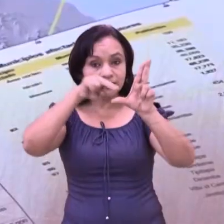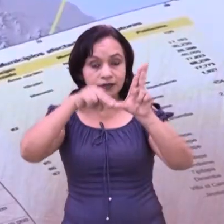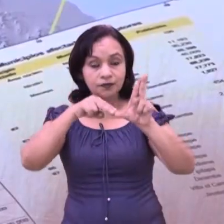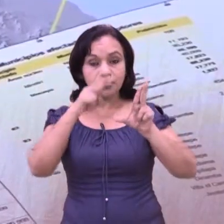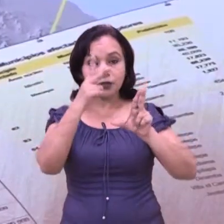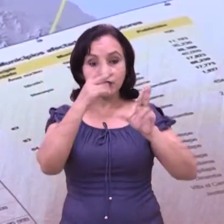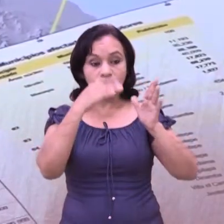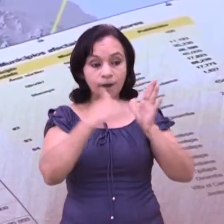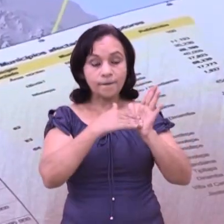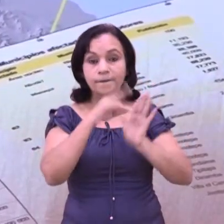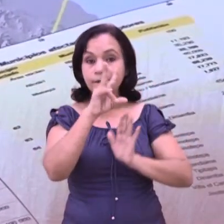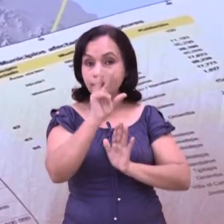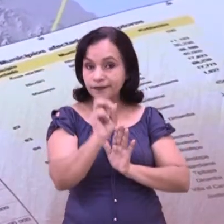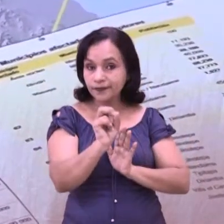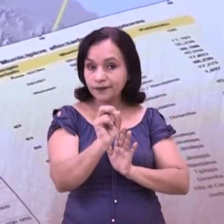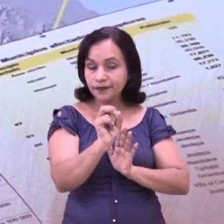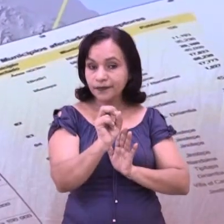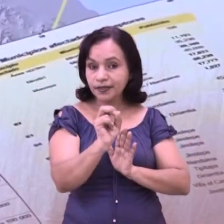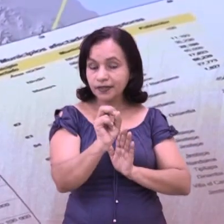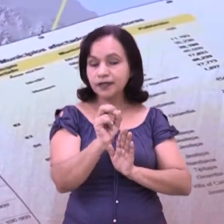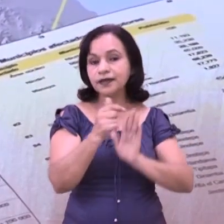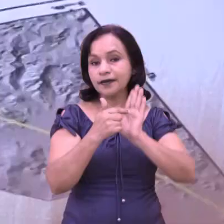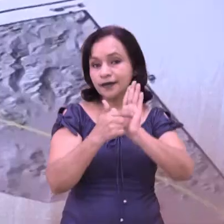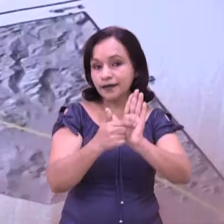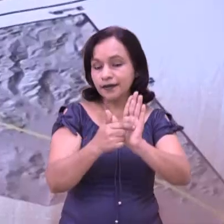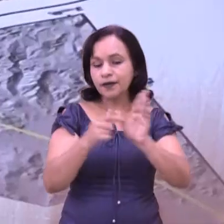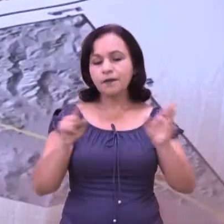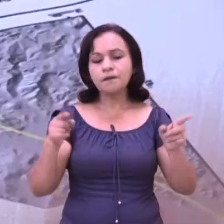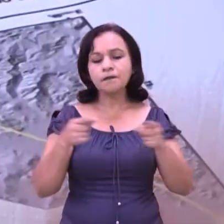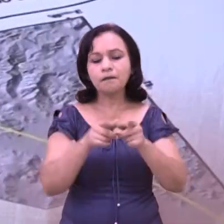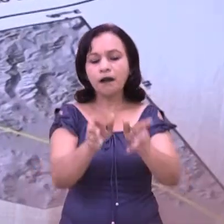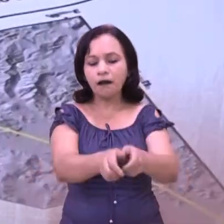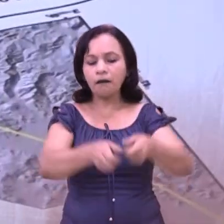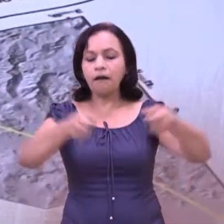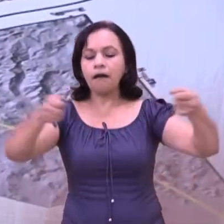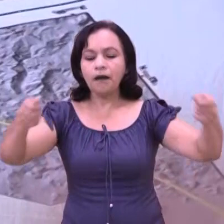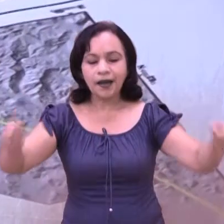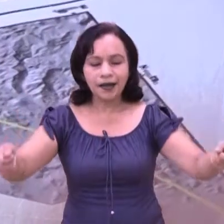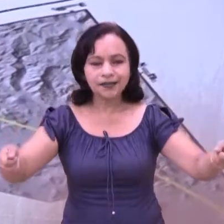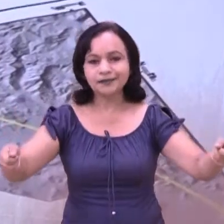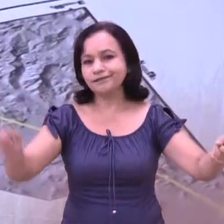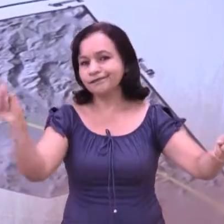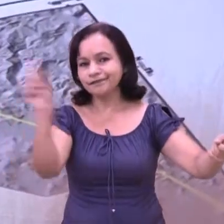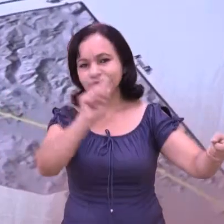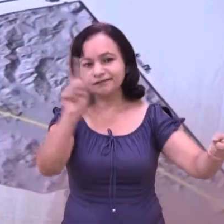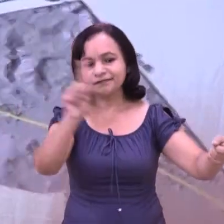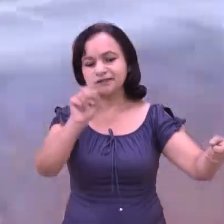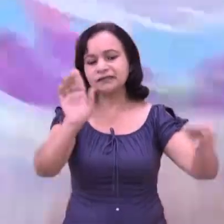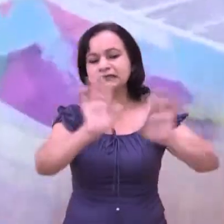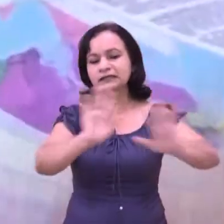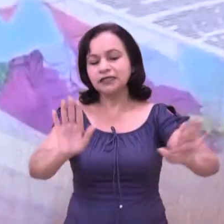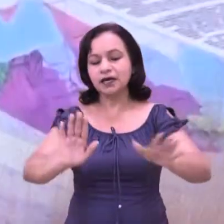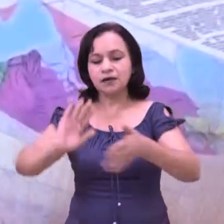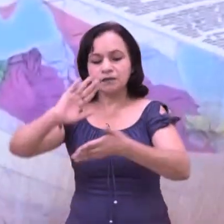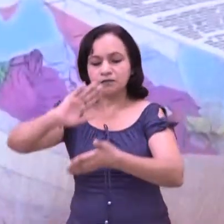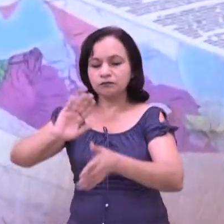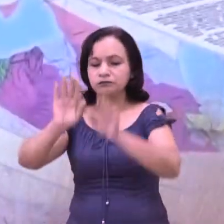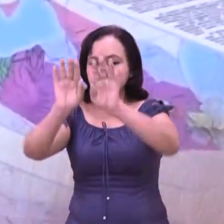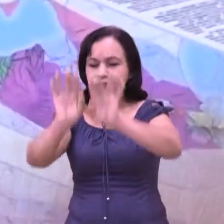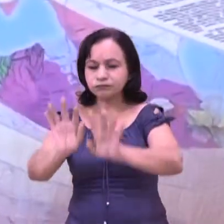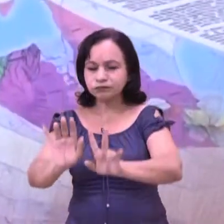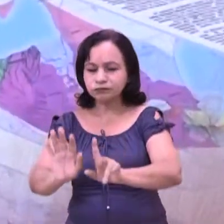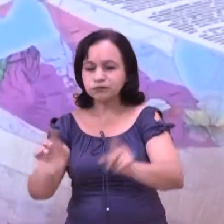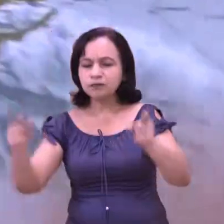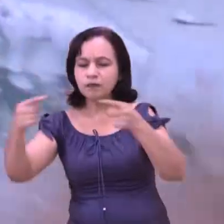pasar, ya en el 2020, del uso, por poner un ejemplo, de los mapas de papel, a los mapas en